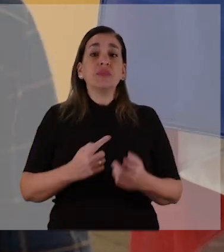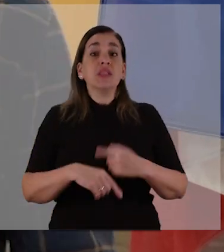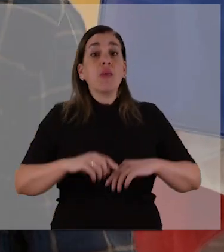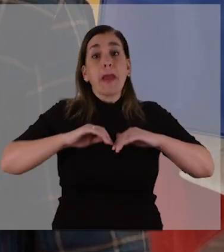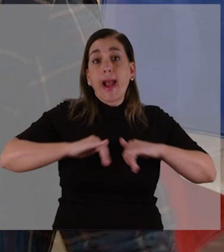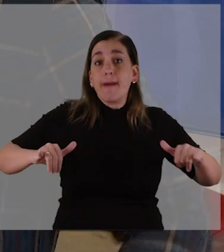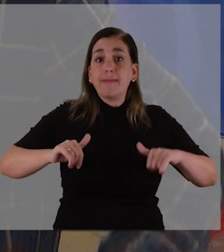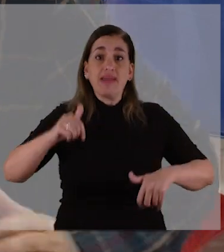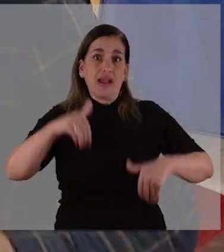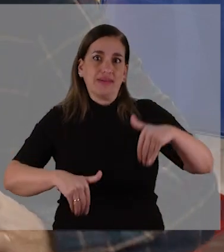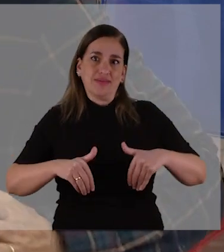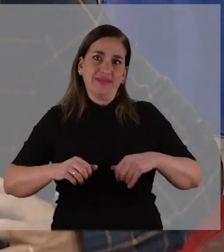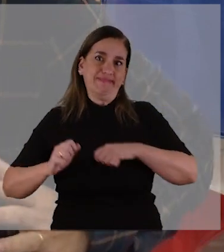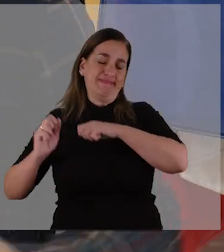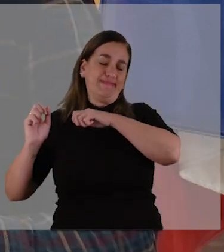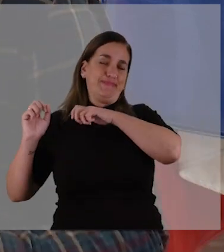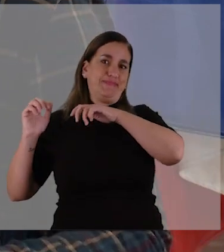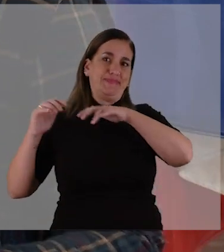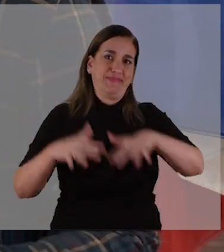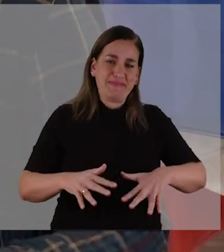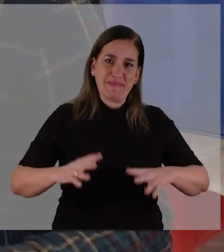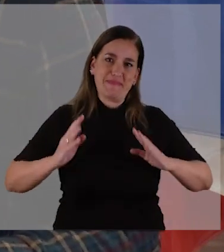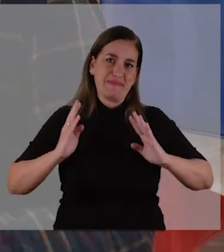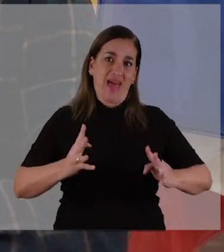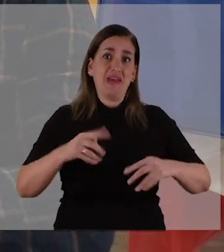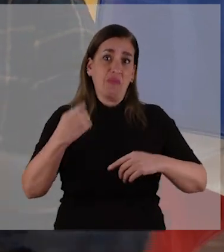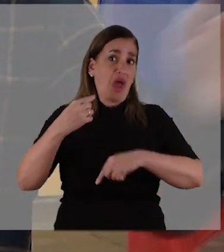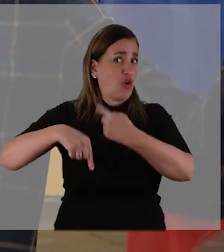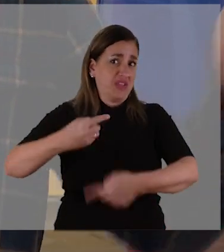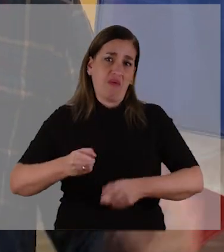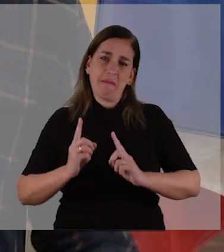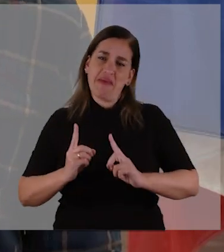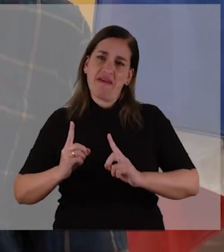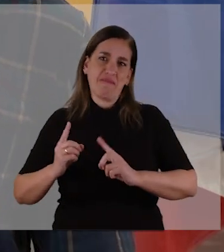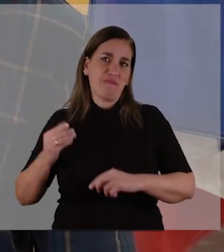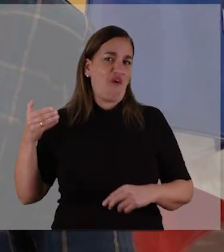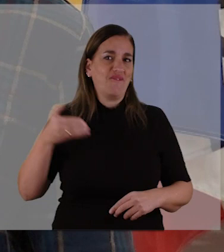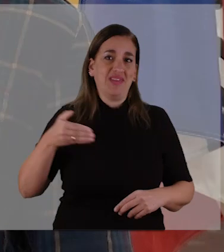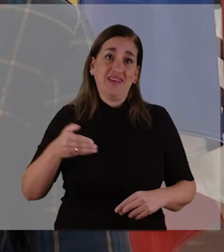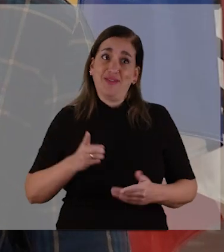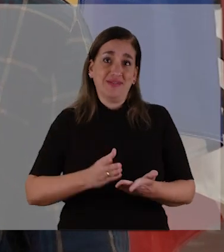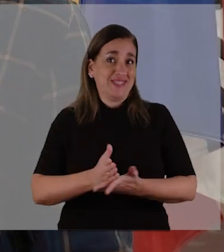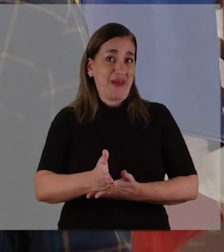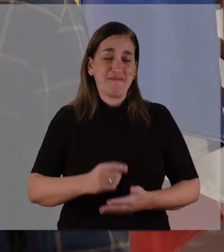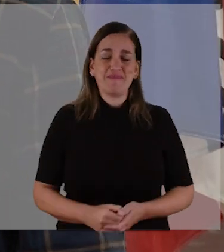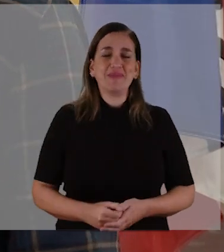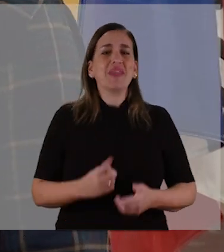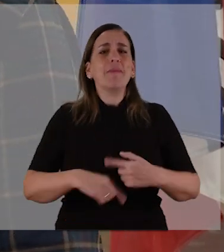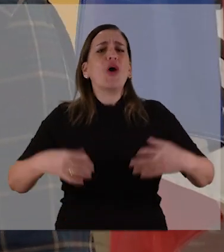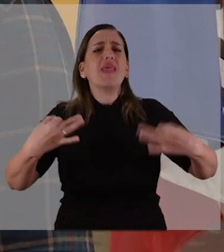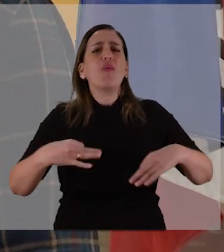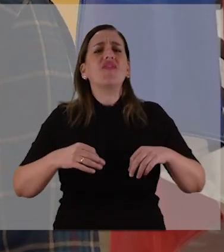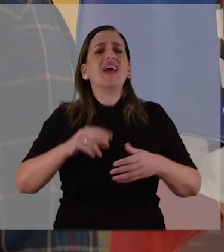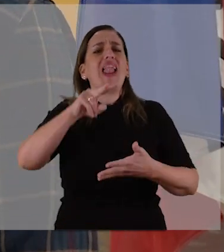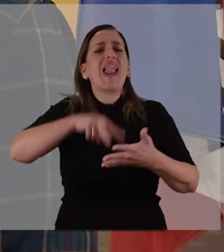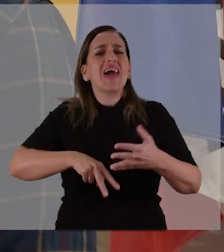Después en campaña electoral como que se agolpaban más, y después seguimos viniendo los de siempre, pero está muy